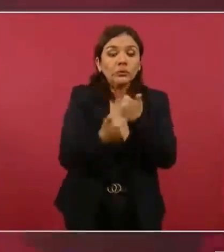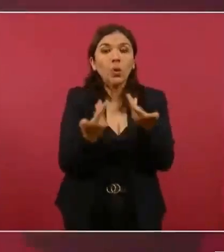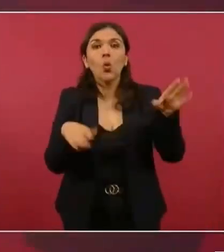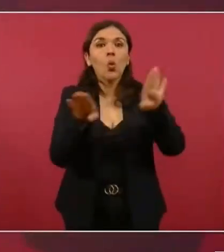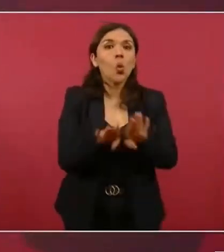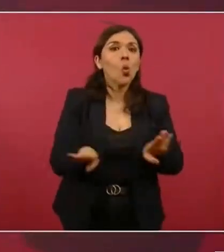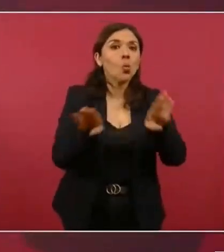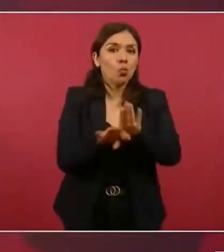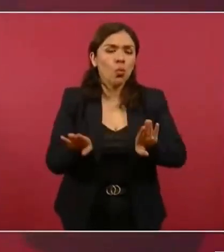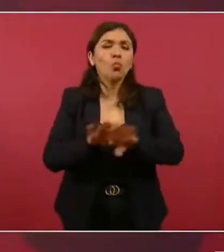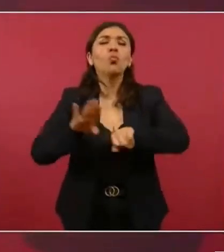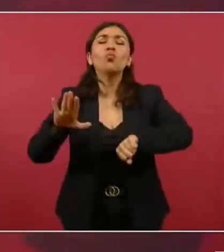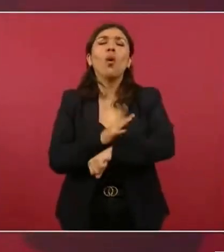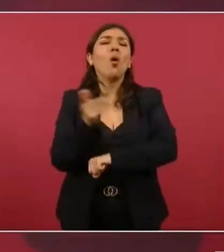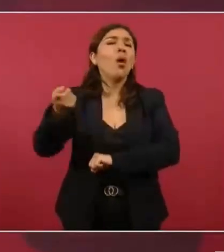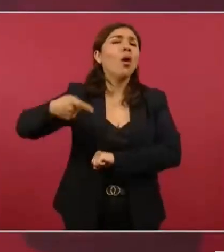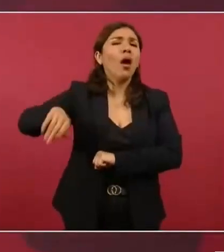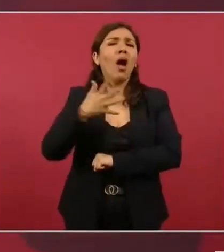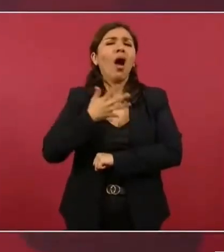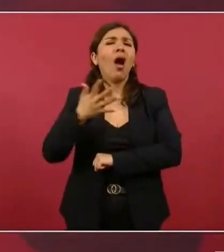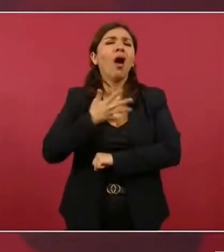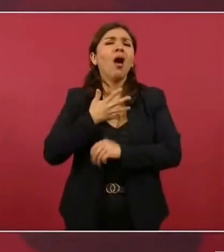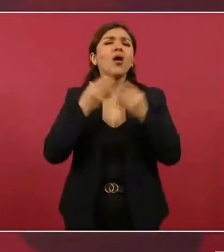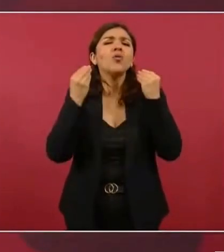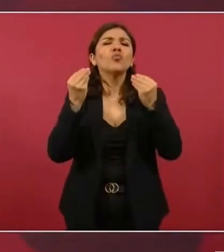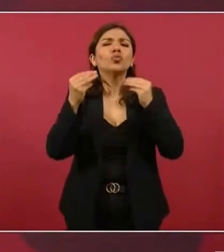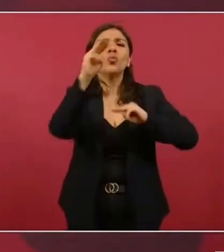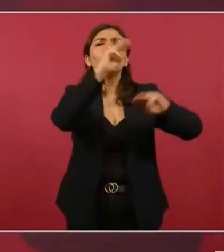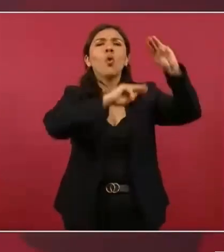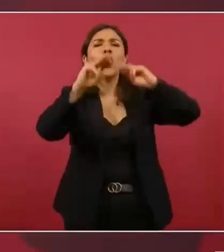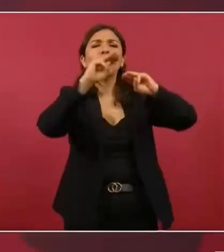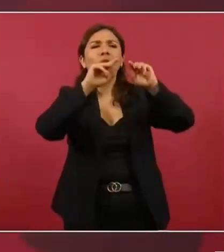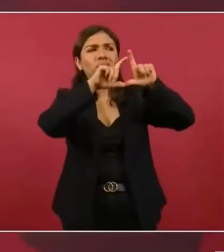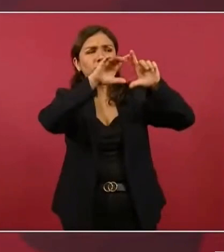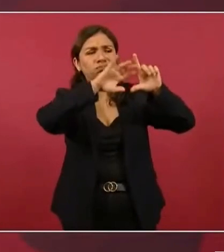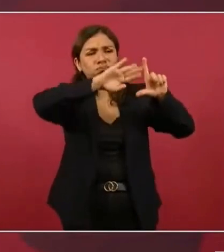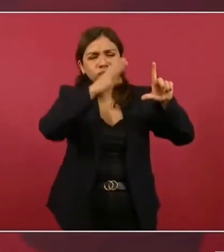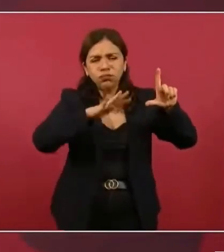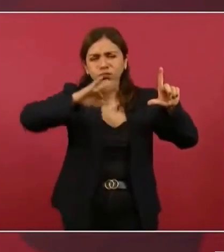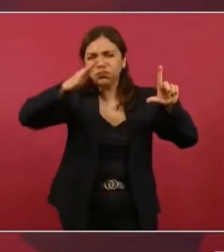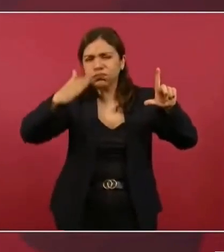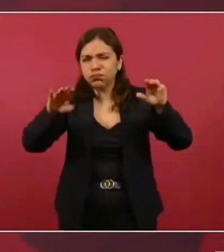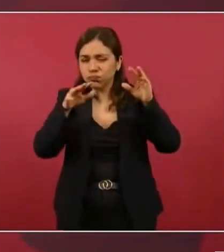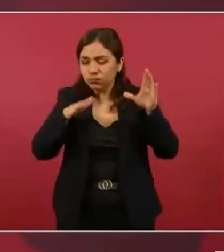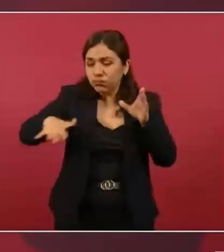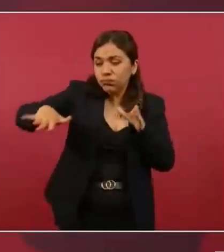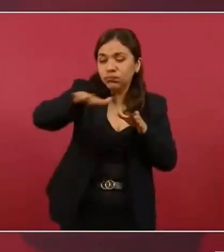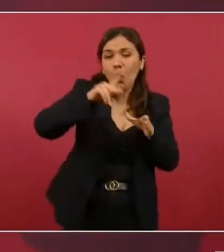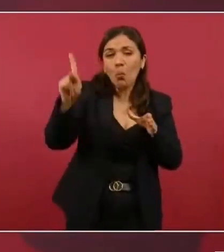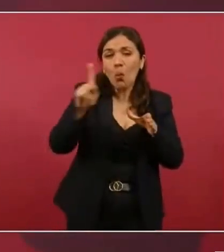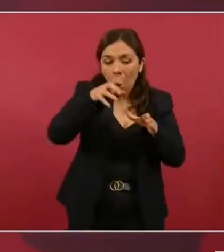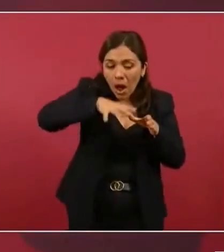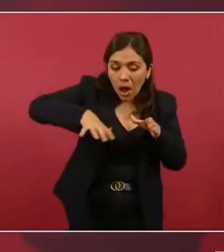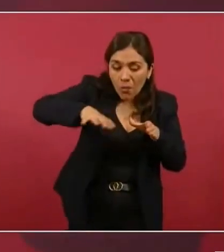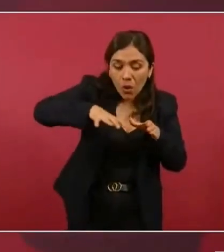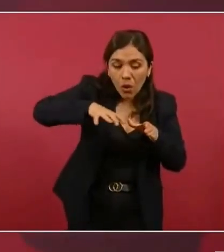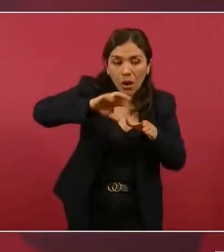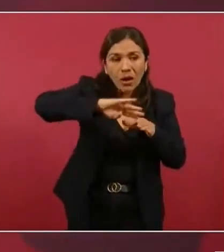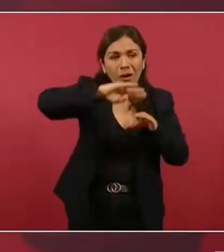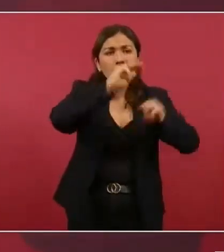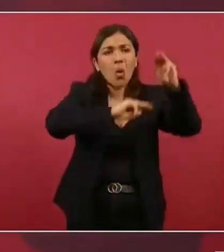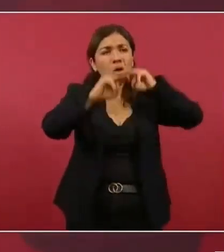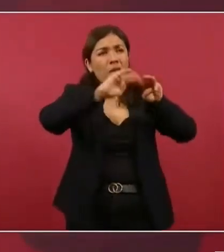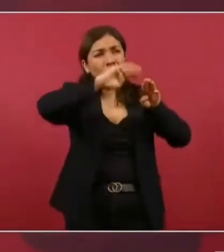está rodeado de cerros. Entonces, se tiene que hacer un corte